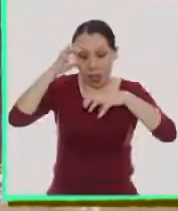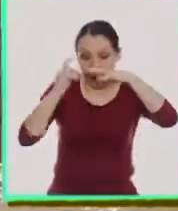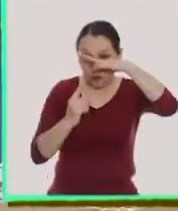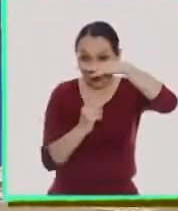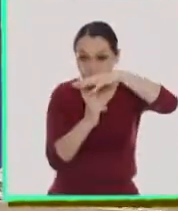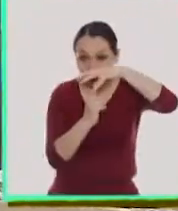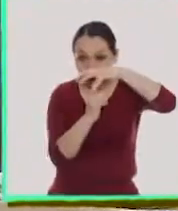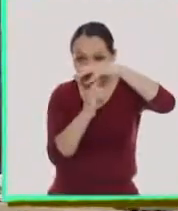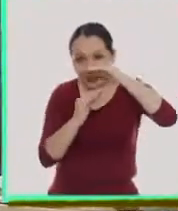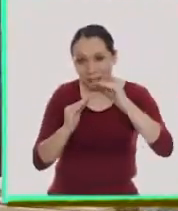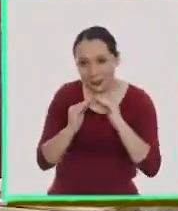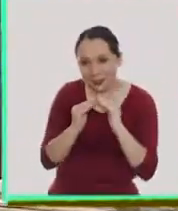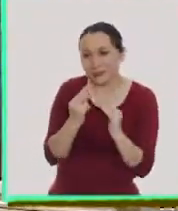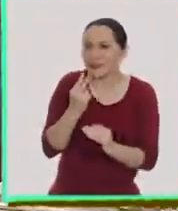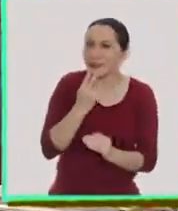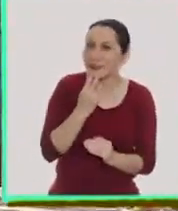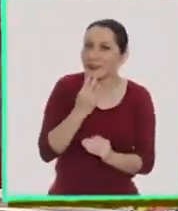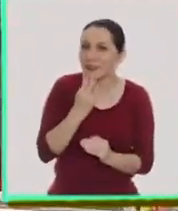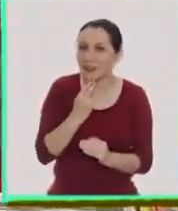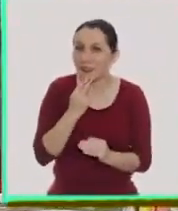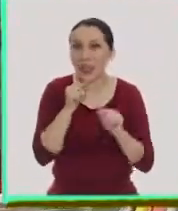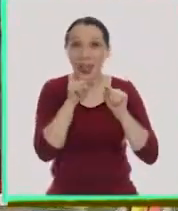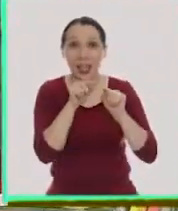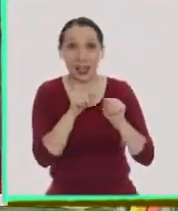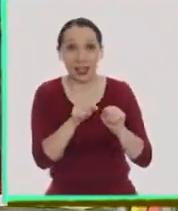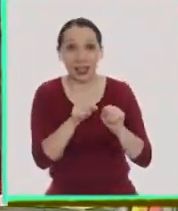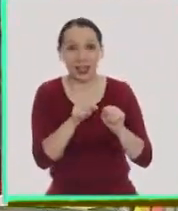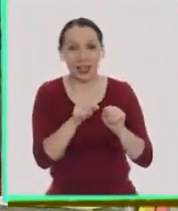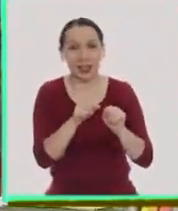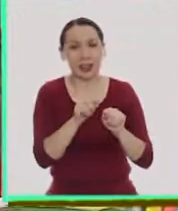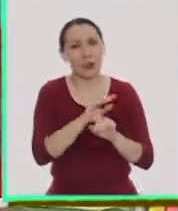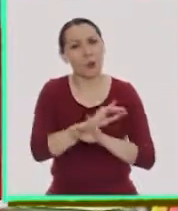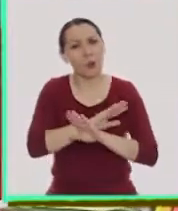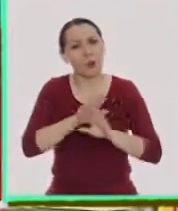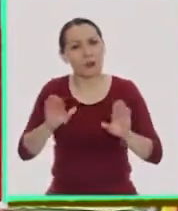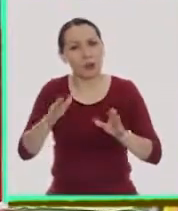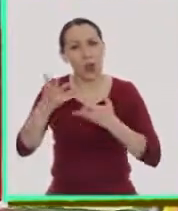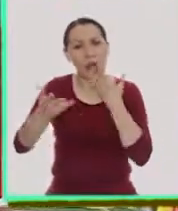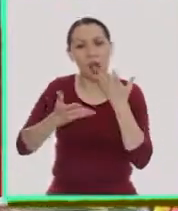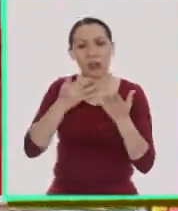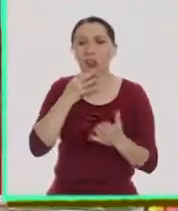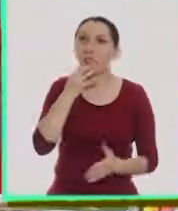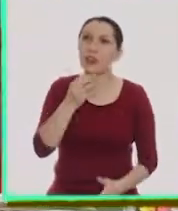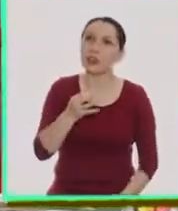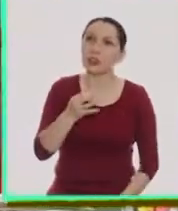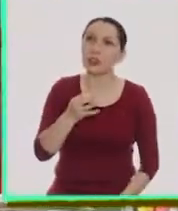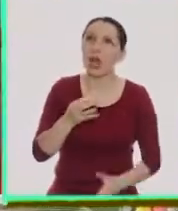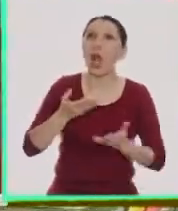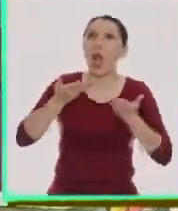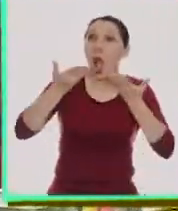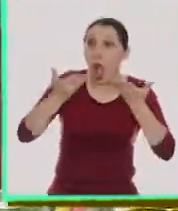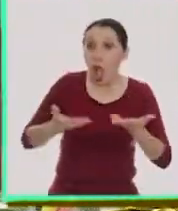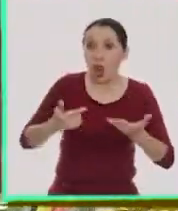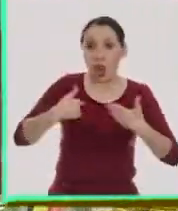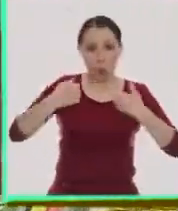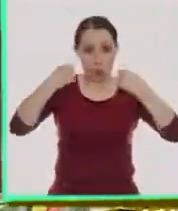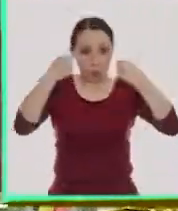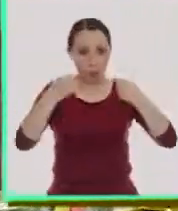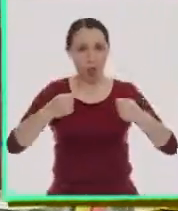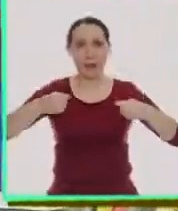debajo de un hongo vivía. Y al final de la canción decía algo así como...